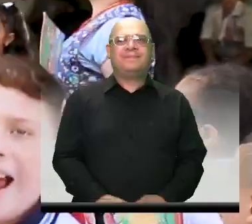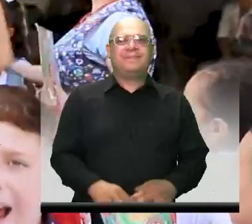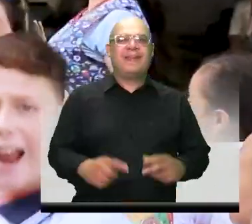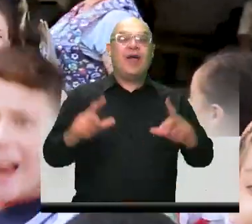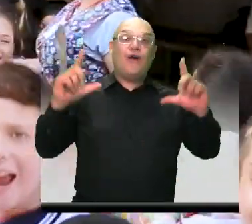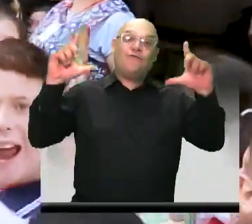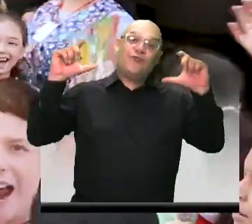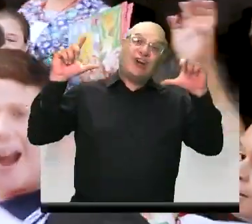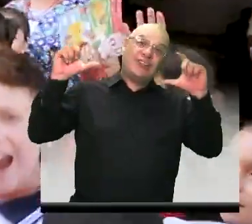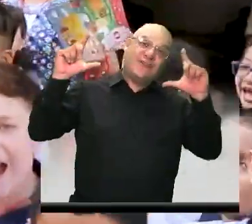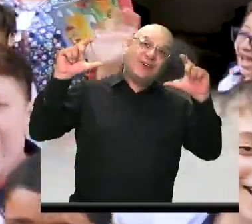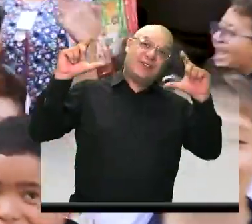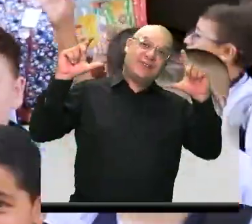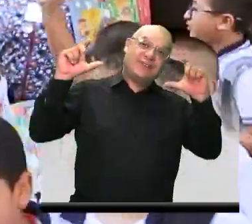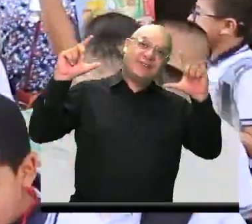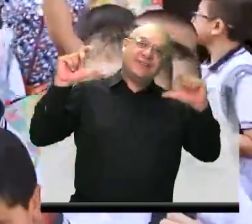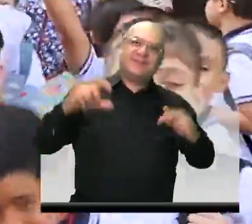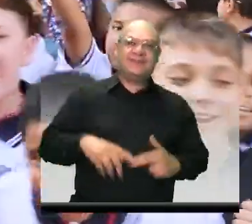foto!